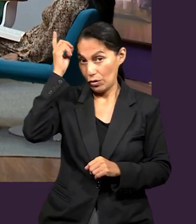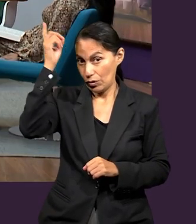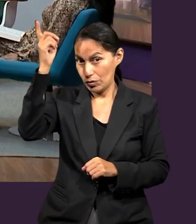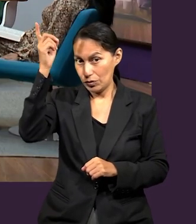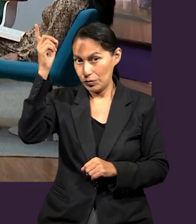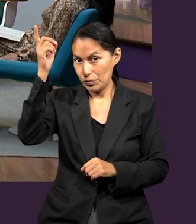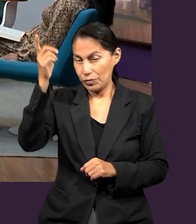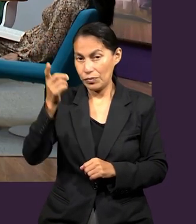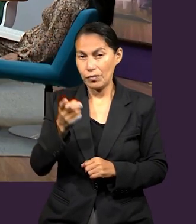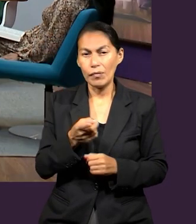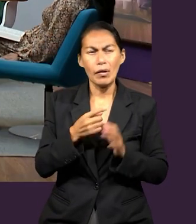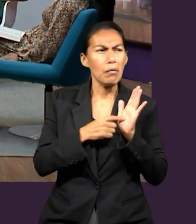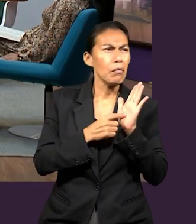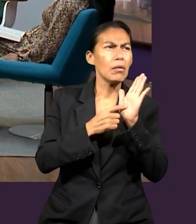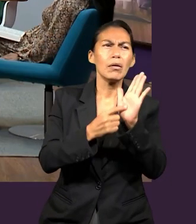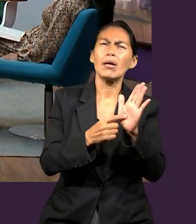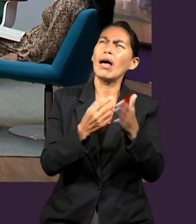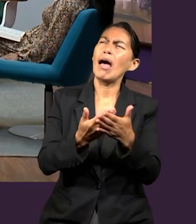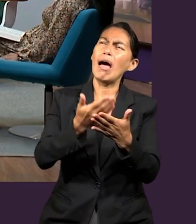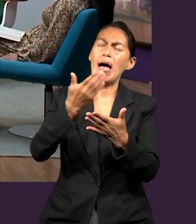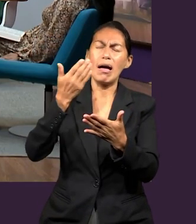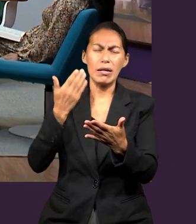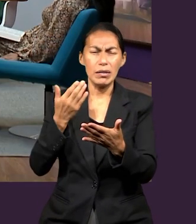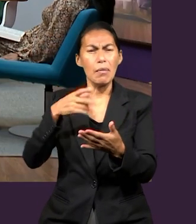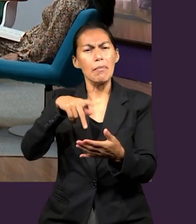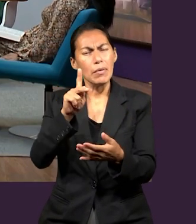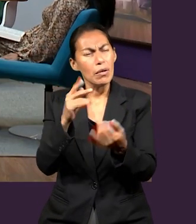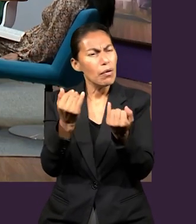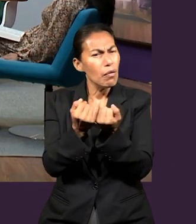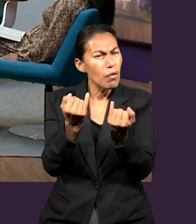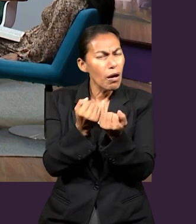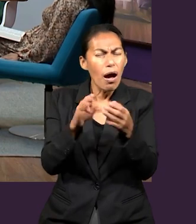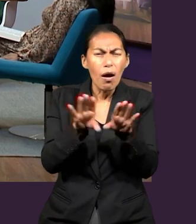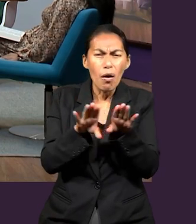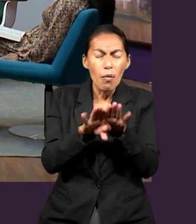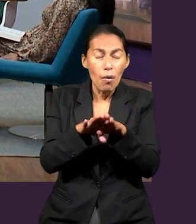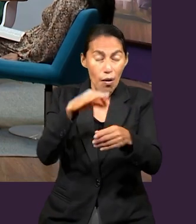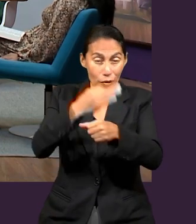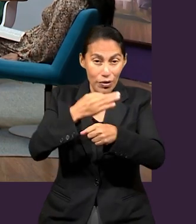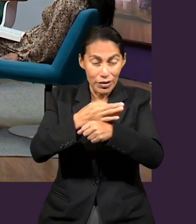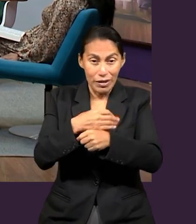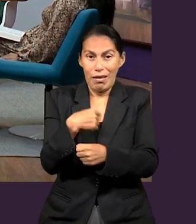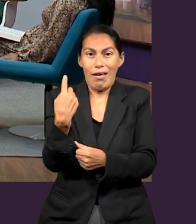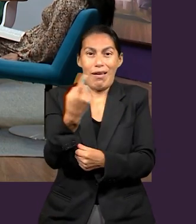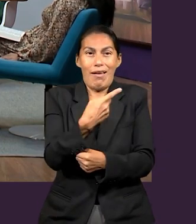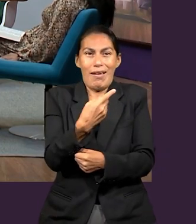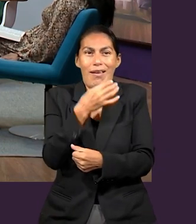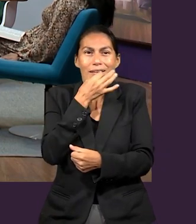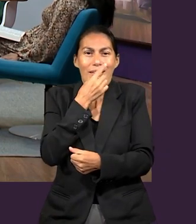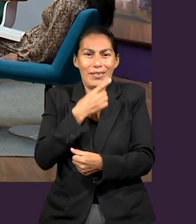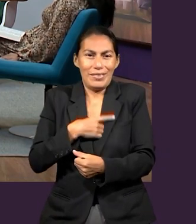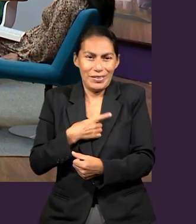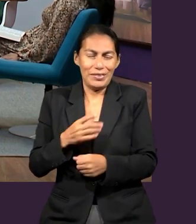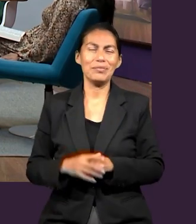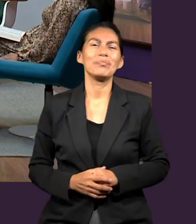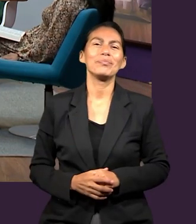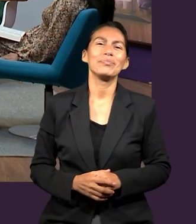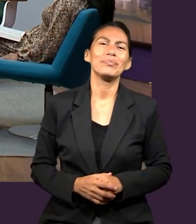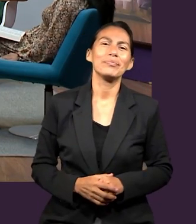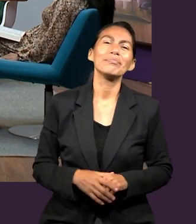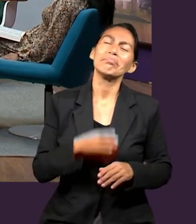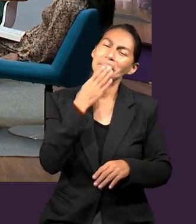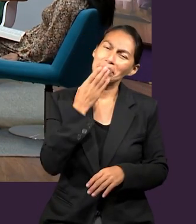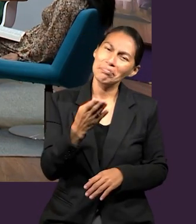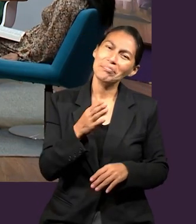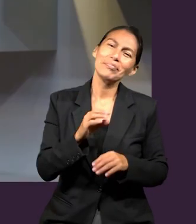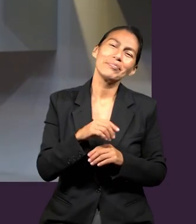habló, no solamente Dios le dio a conocer esto en aquellos tiempos, sino también cómo nos habla ahora a nosotros.